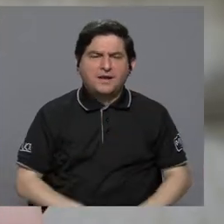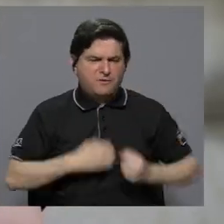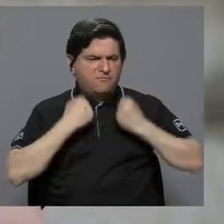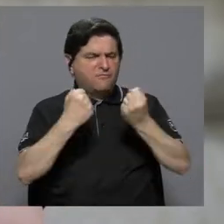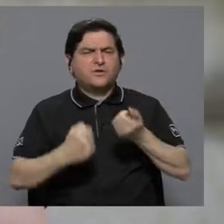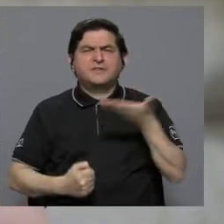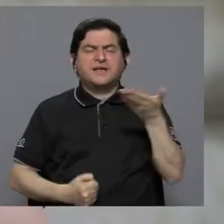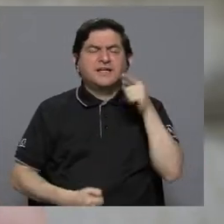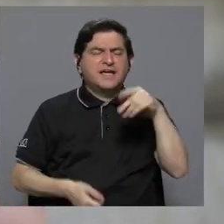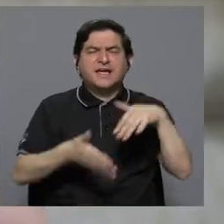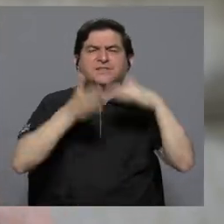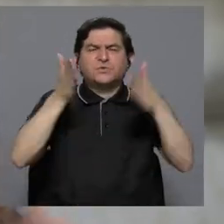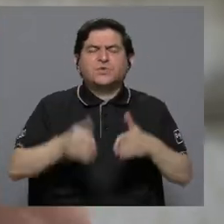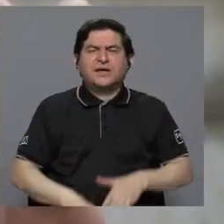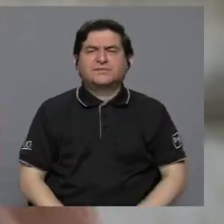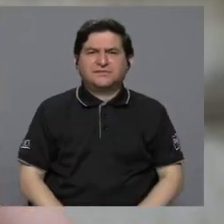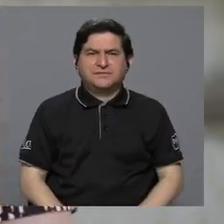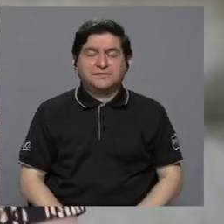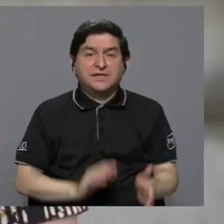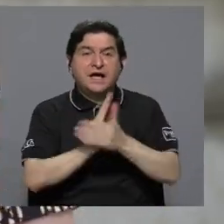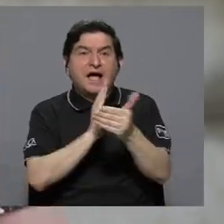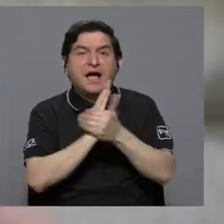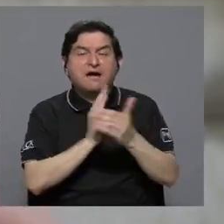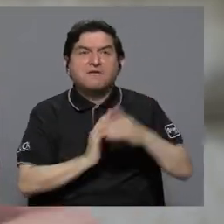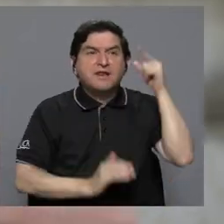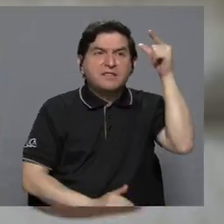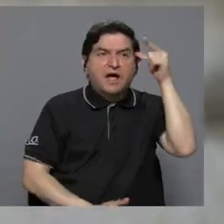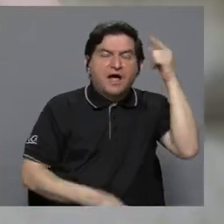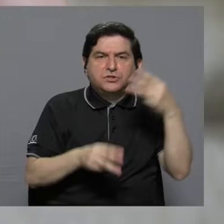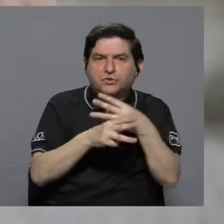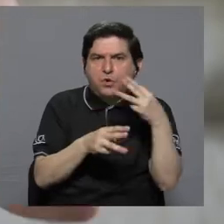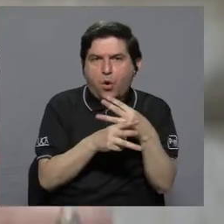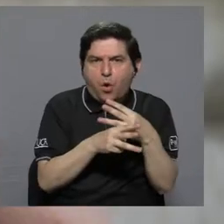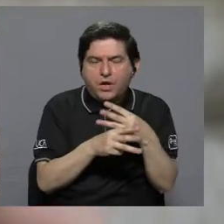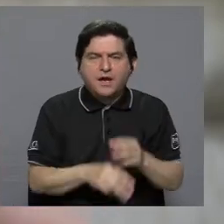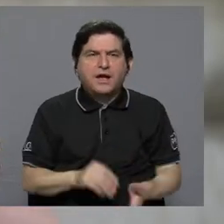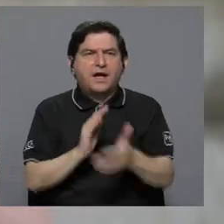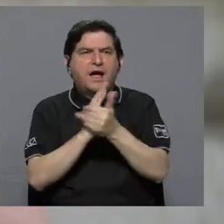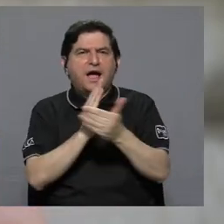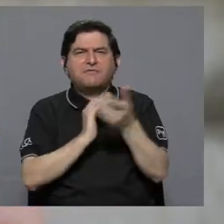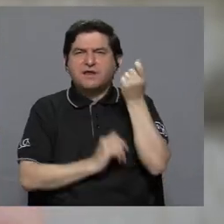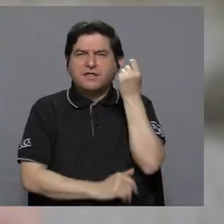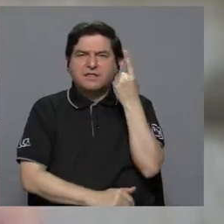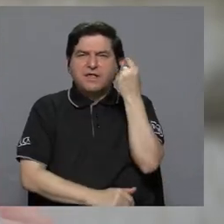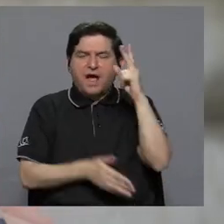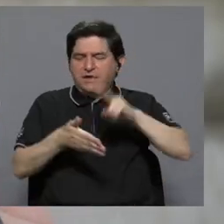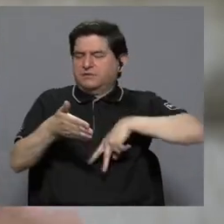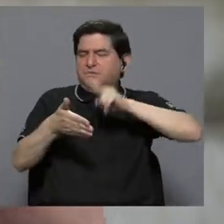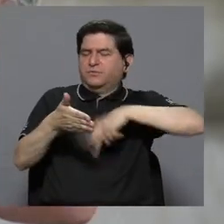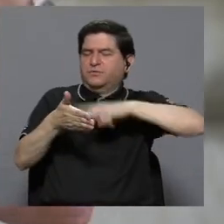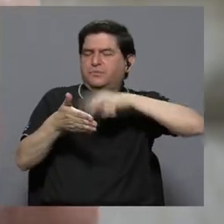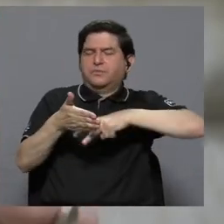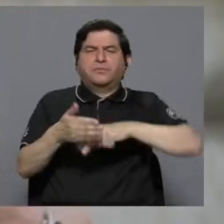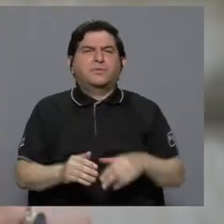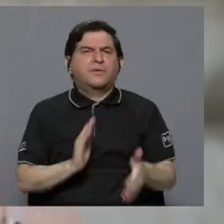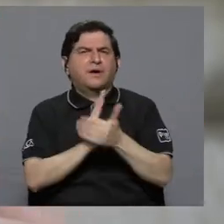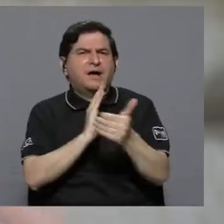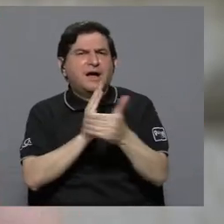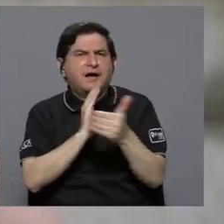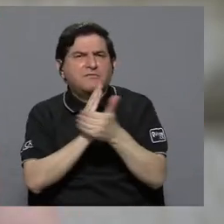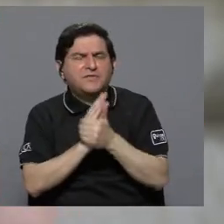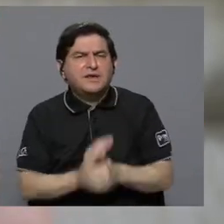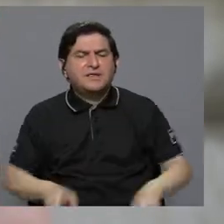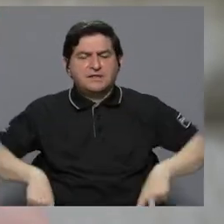fortalecer a esos estudiantes? Habilidades de lógica matemática, habilidades de comprensión lectora, habilidades